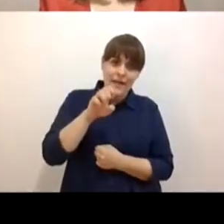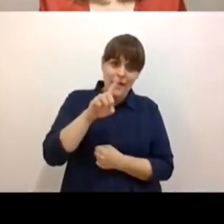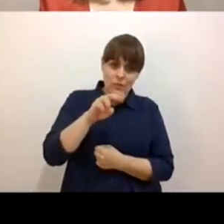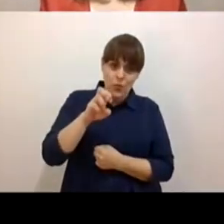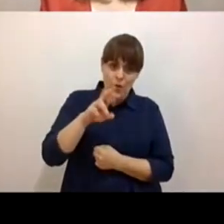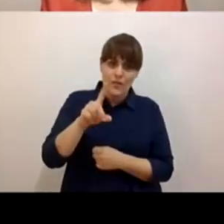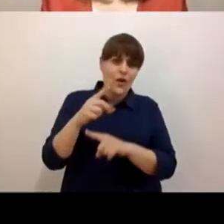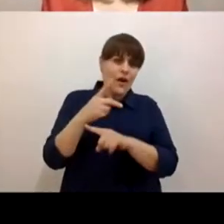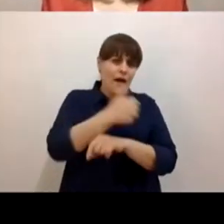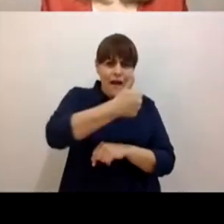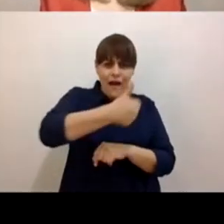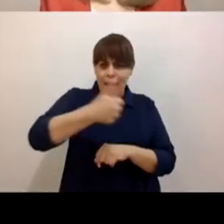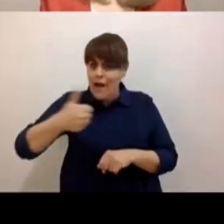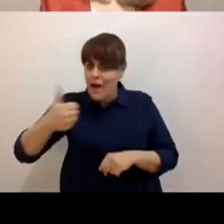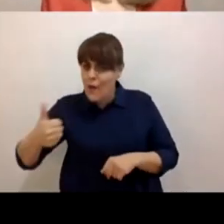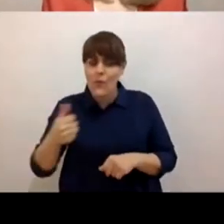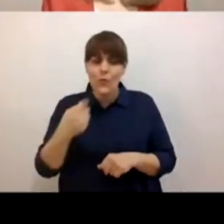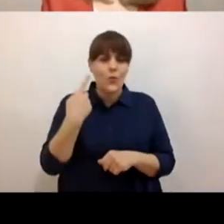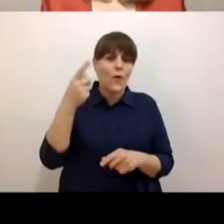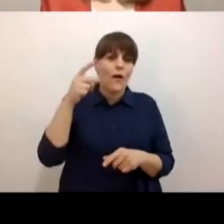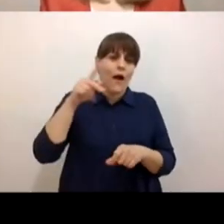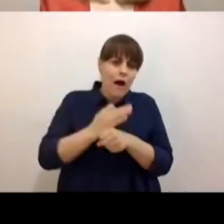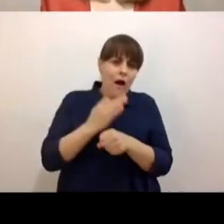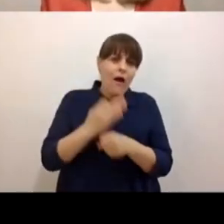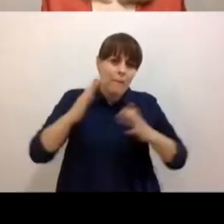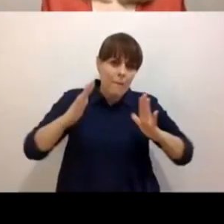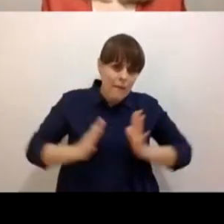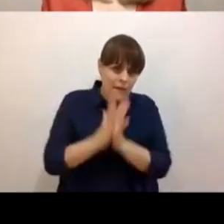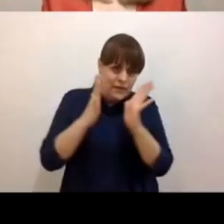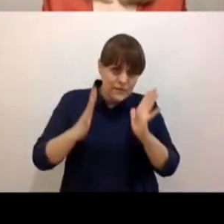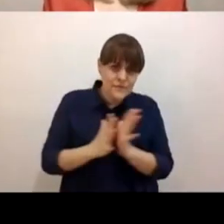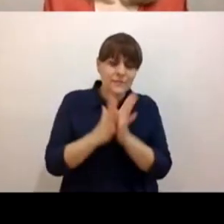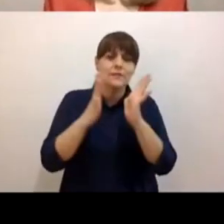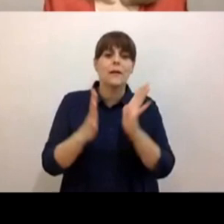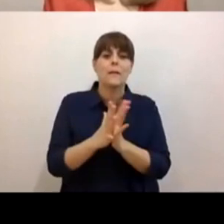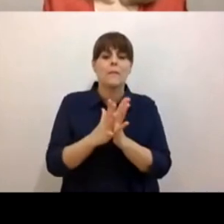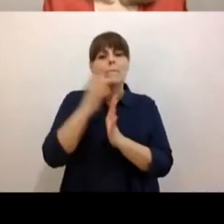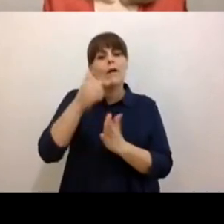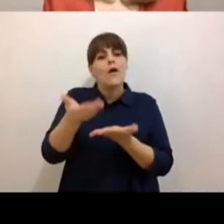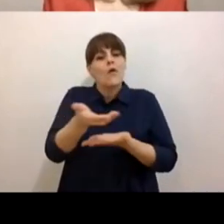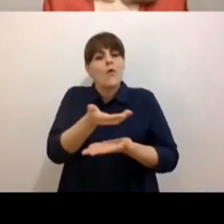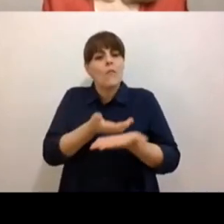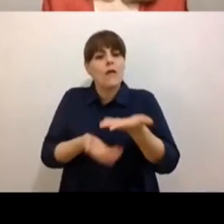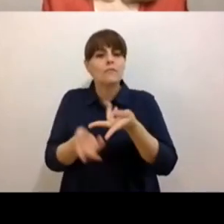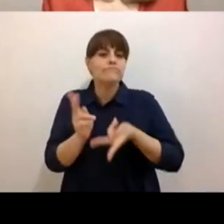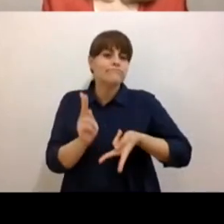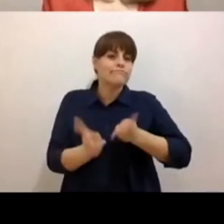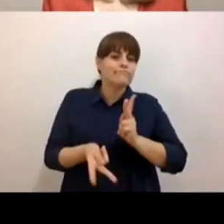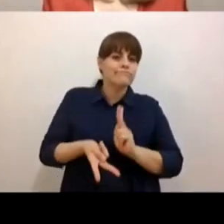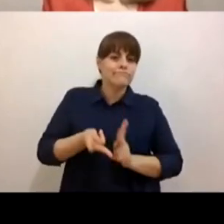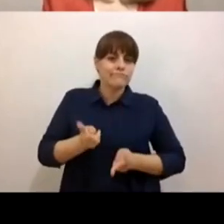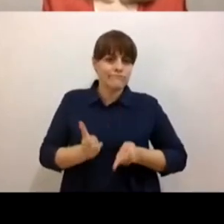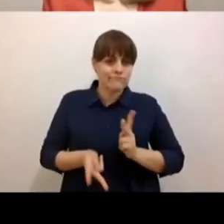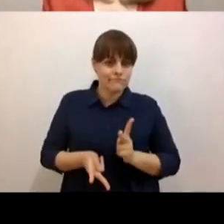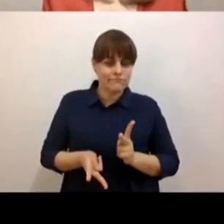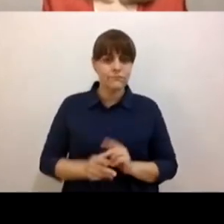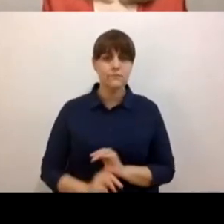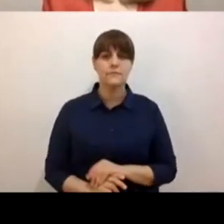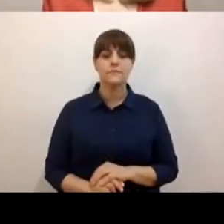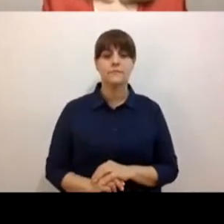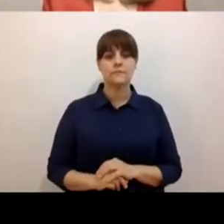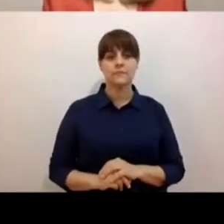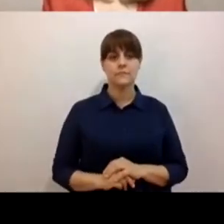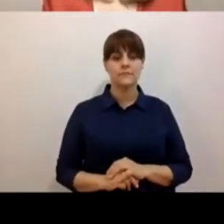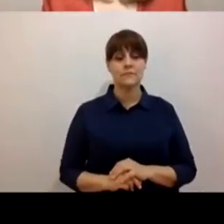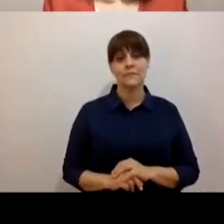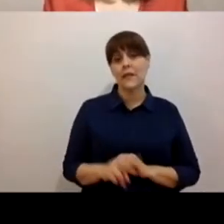Reina por compartir ese espacio de conversación. Y aunque es un espacio